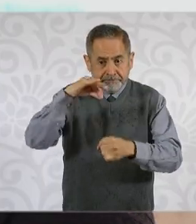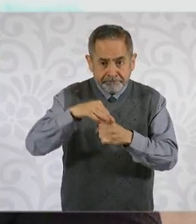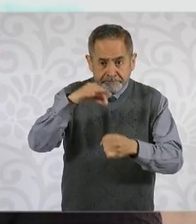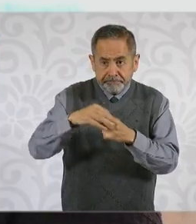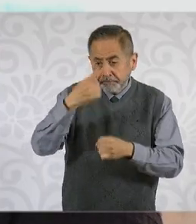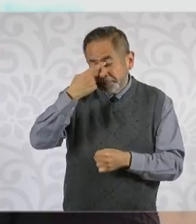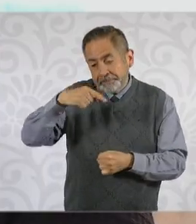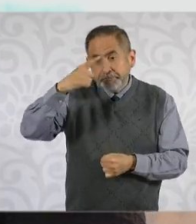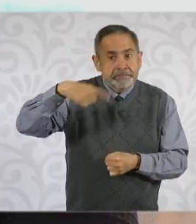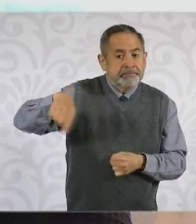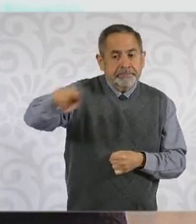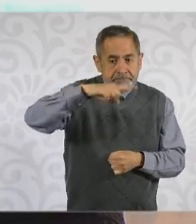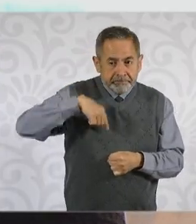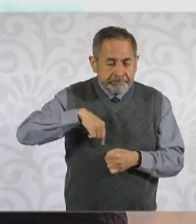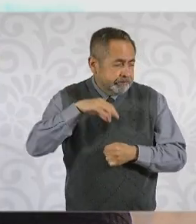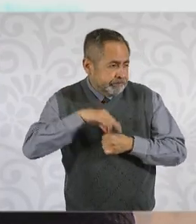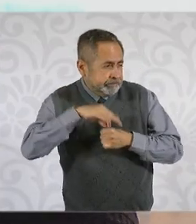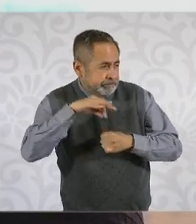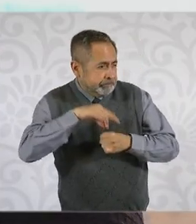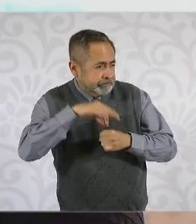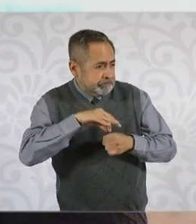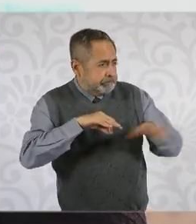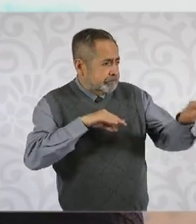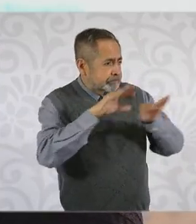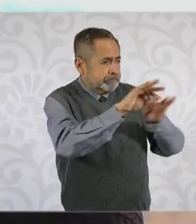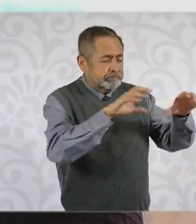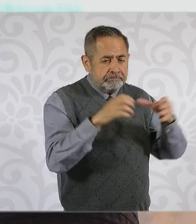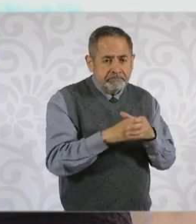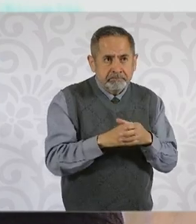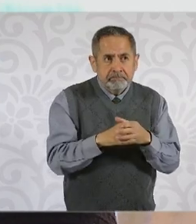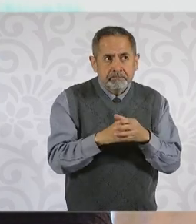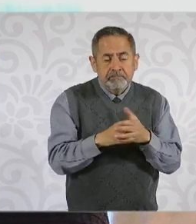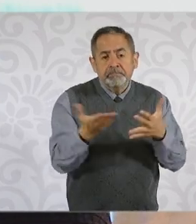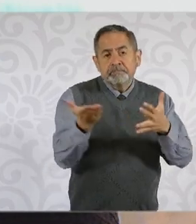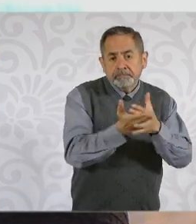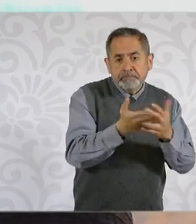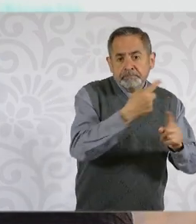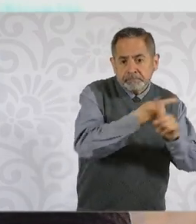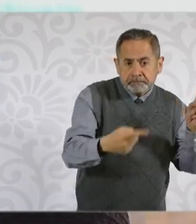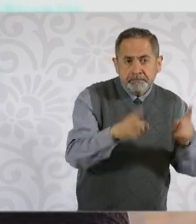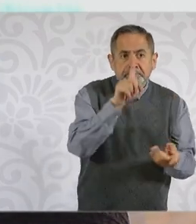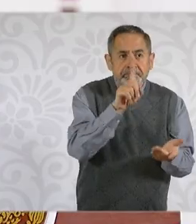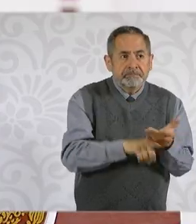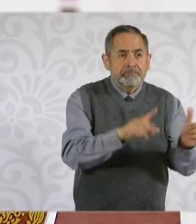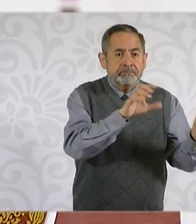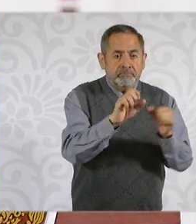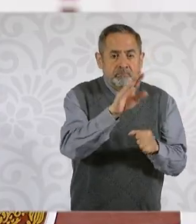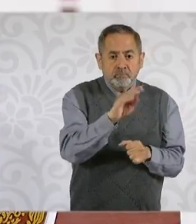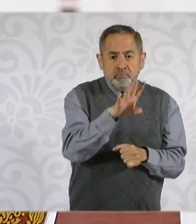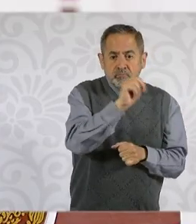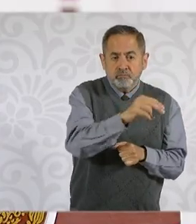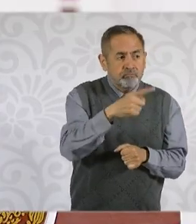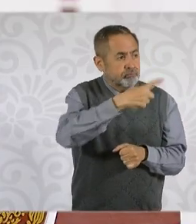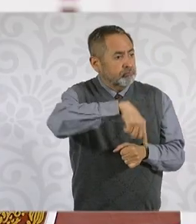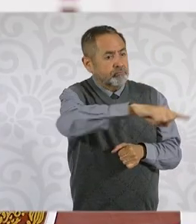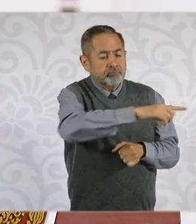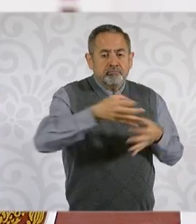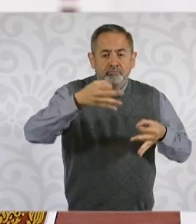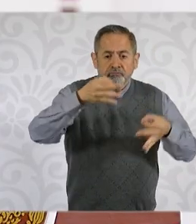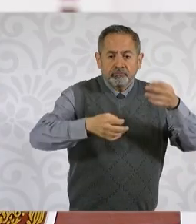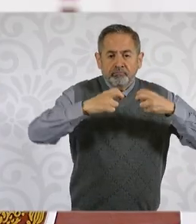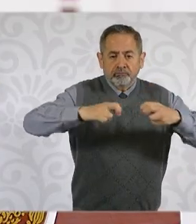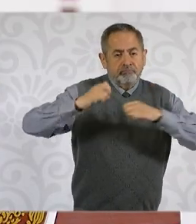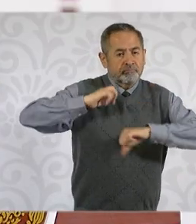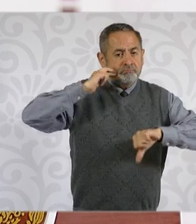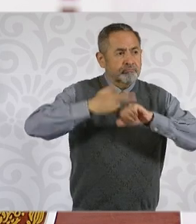renovar la mitad de mil seiscientos noventa y nueve magistraturas de circuito